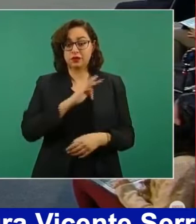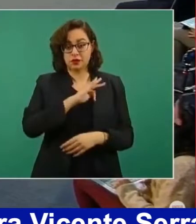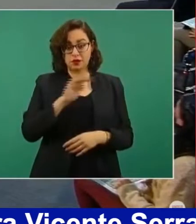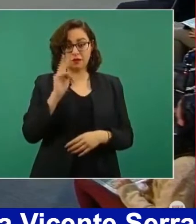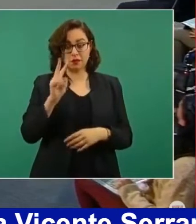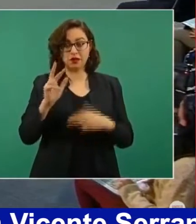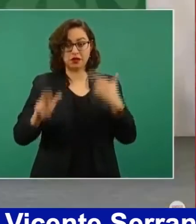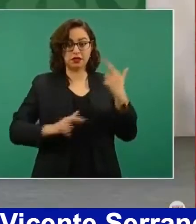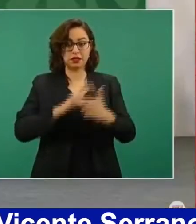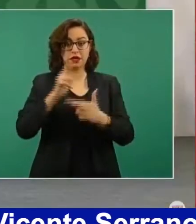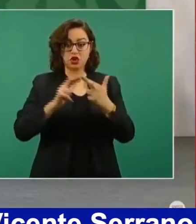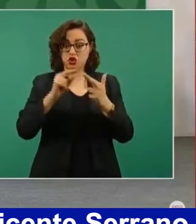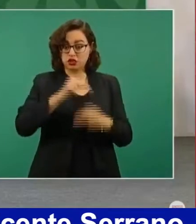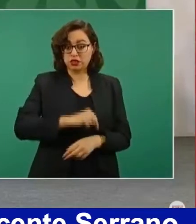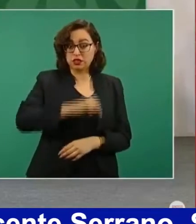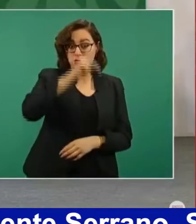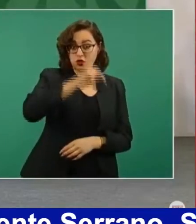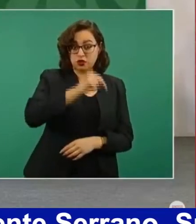noreste.